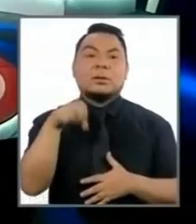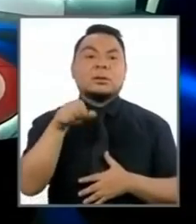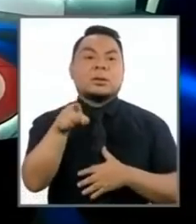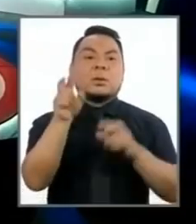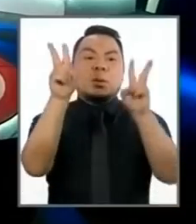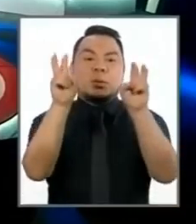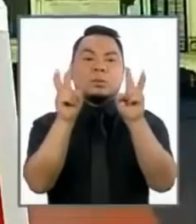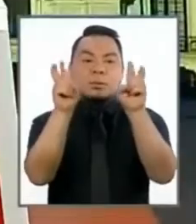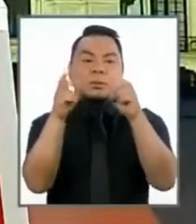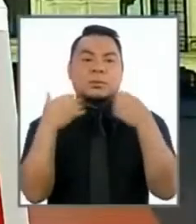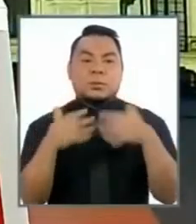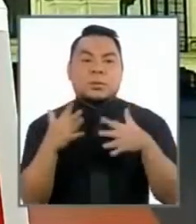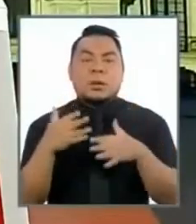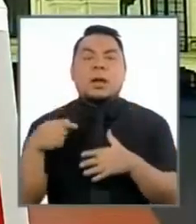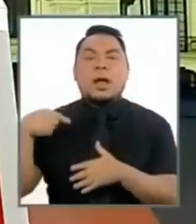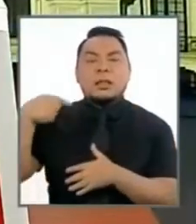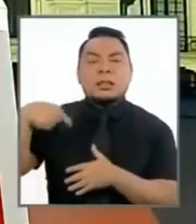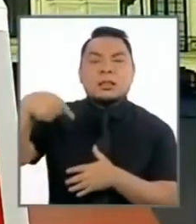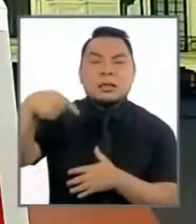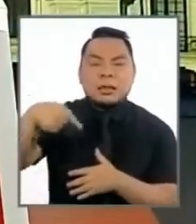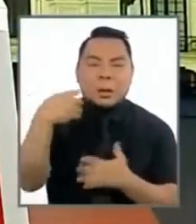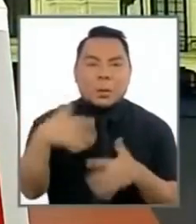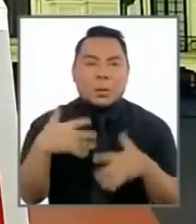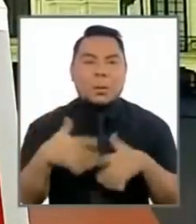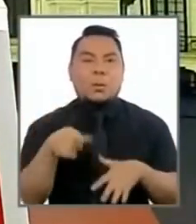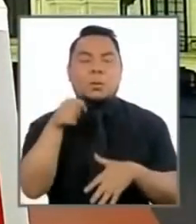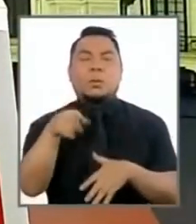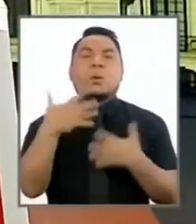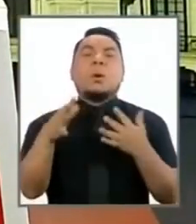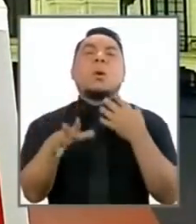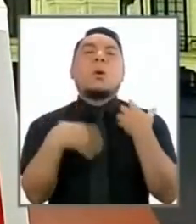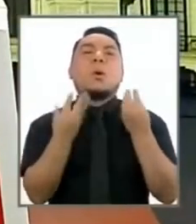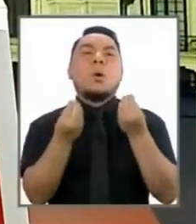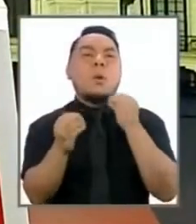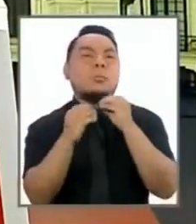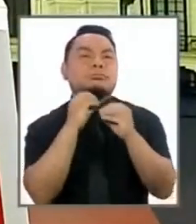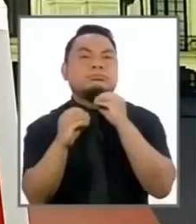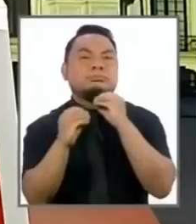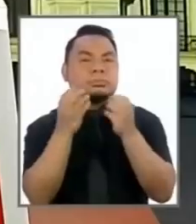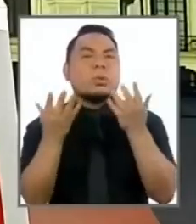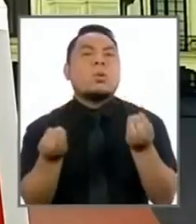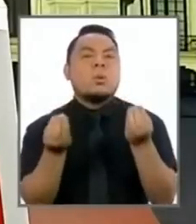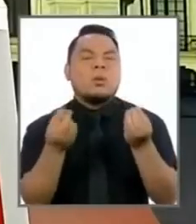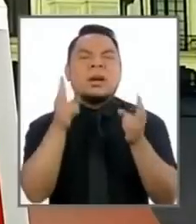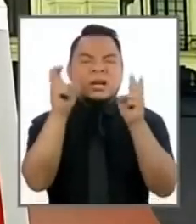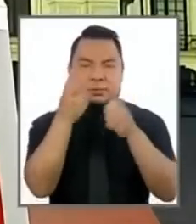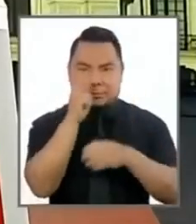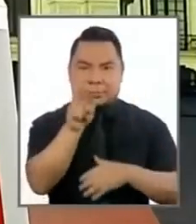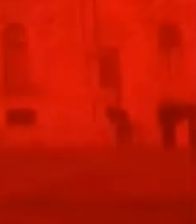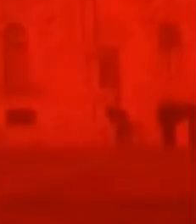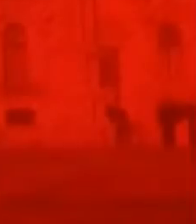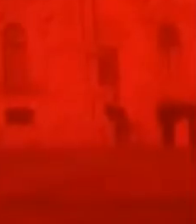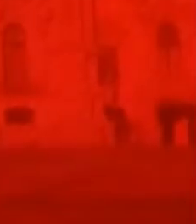Un tema que nos golpea día a día, pero que tiene que tener una salida efectiva. Vamos a ver de cuál se trata.